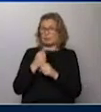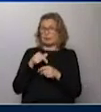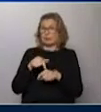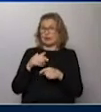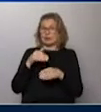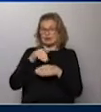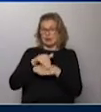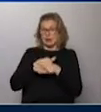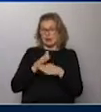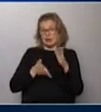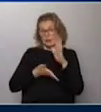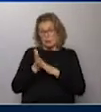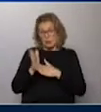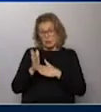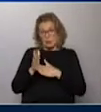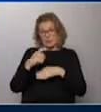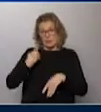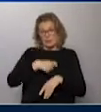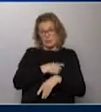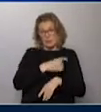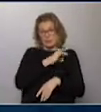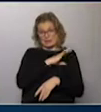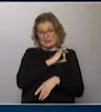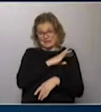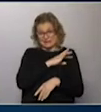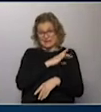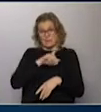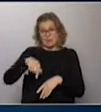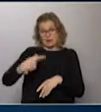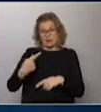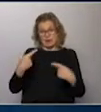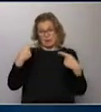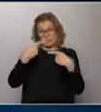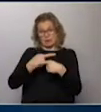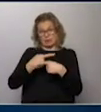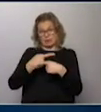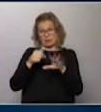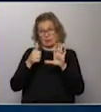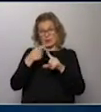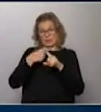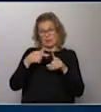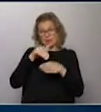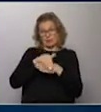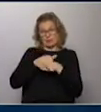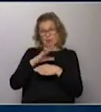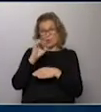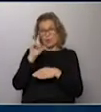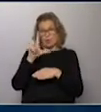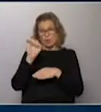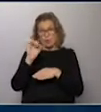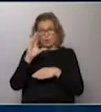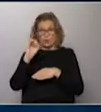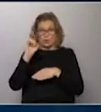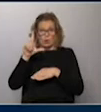esta tarde viajara Peñarol a Santiago de Chile. Mañana, 7 y cuarto de la tarde, va a estar jugando ante Colo-Colo. Es el primero en jugar, Peñarol. Es el primero en jugar, exactamente. Ya está